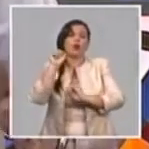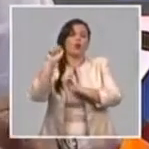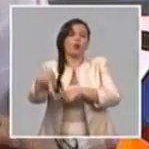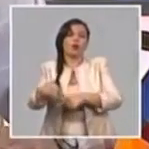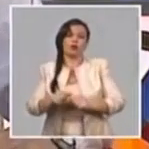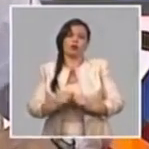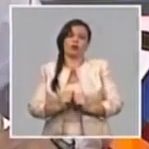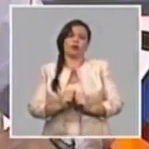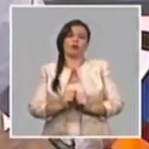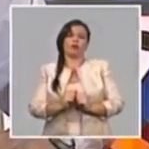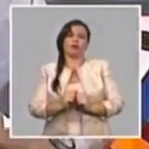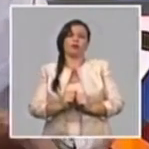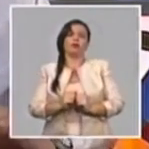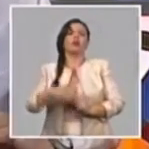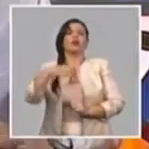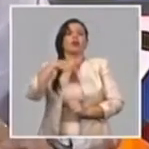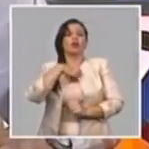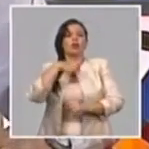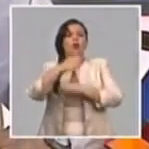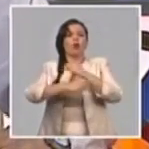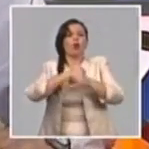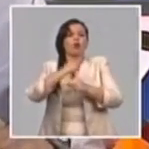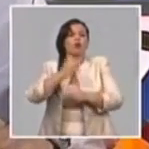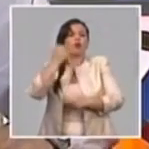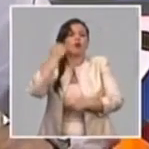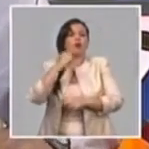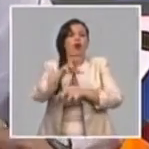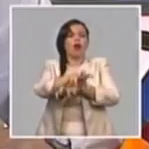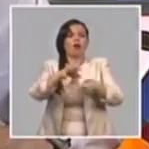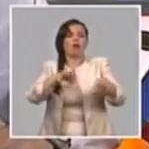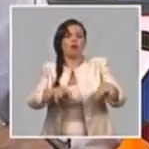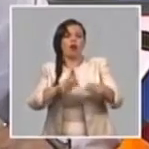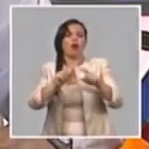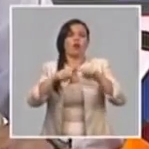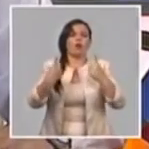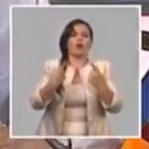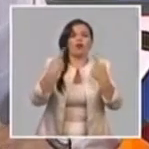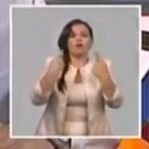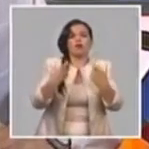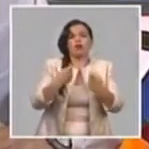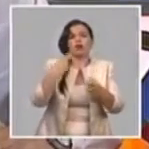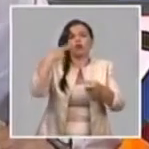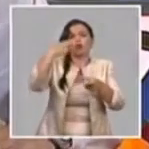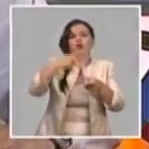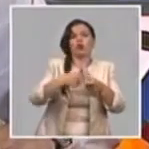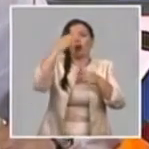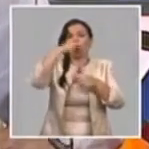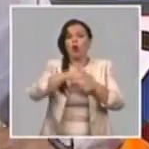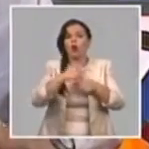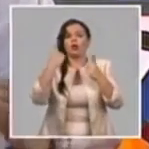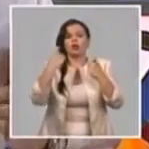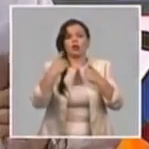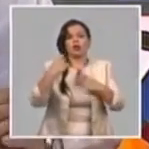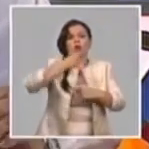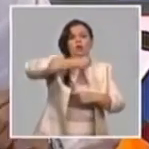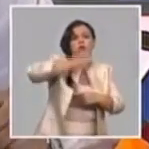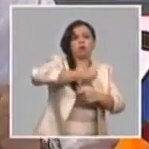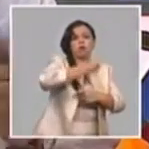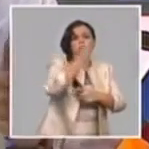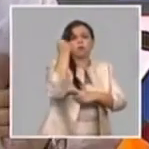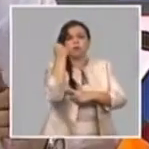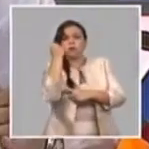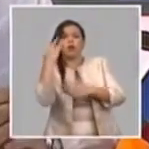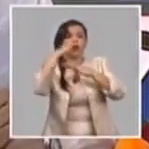incremento en el uso de la atracción animal ante la falta de maquinaria y combustible que hemos tenido. Se aprecia